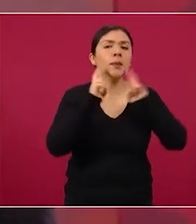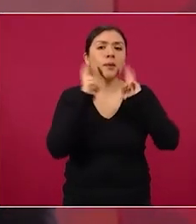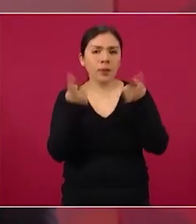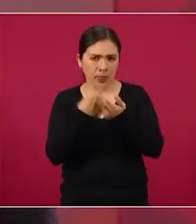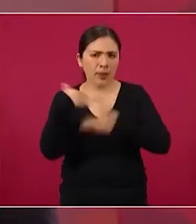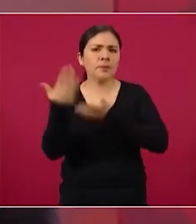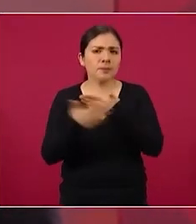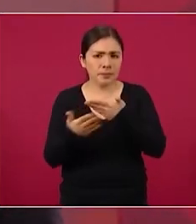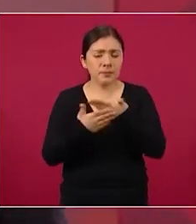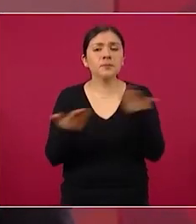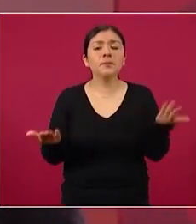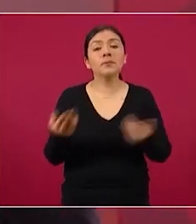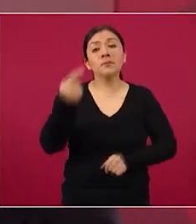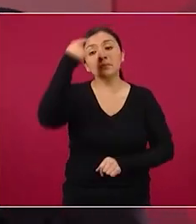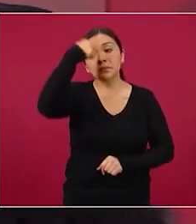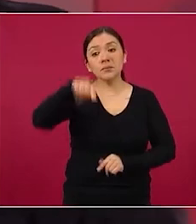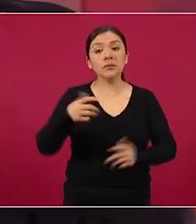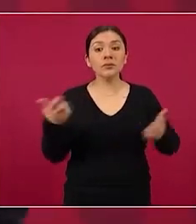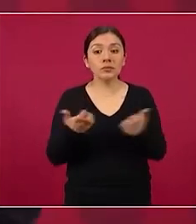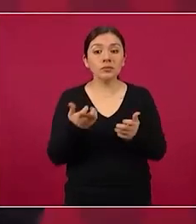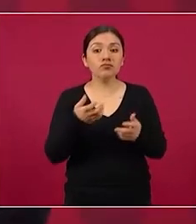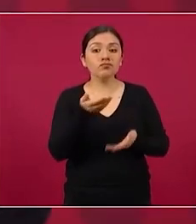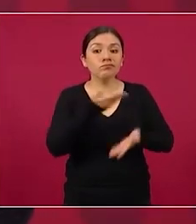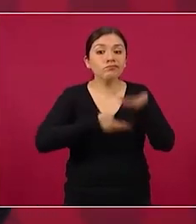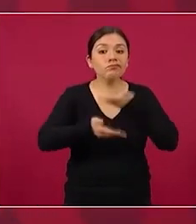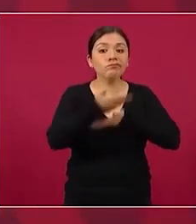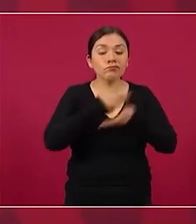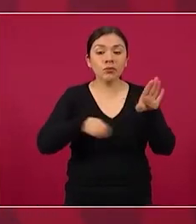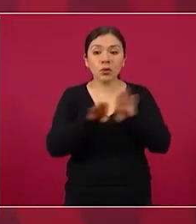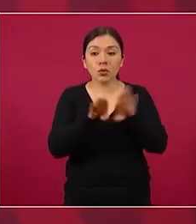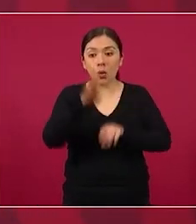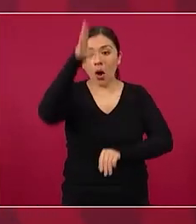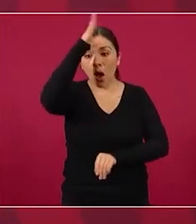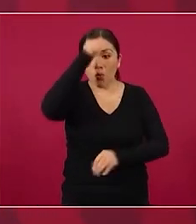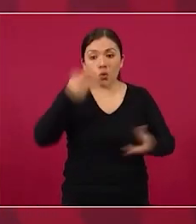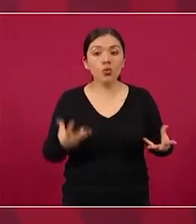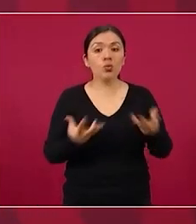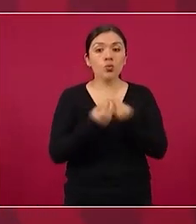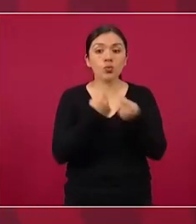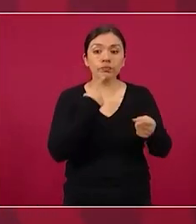para trabajar juntos